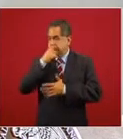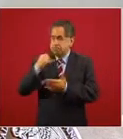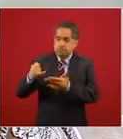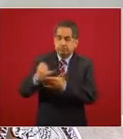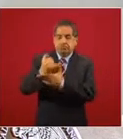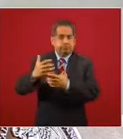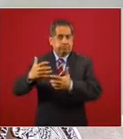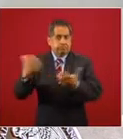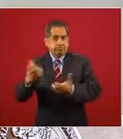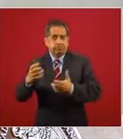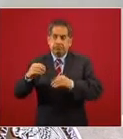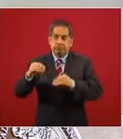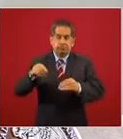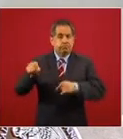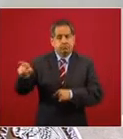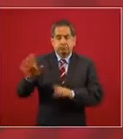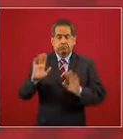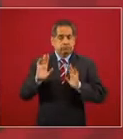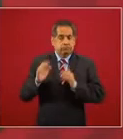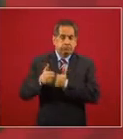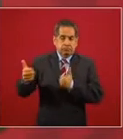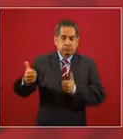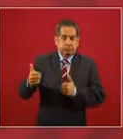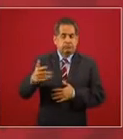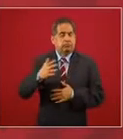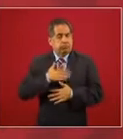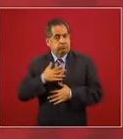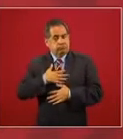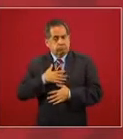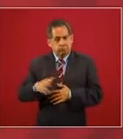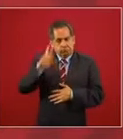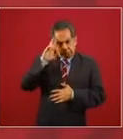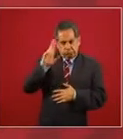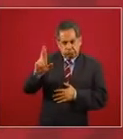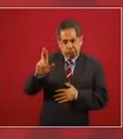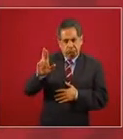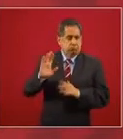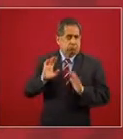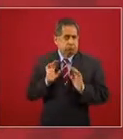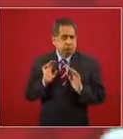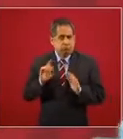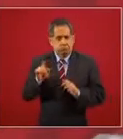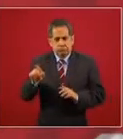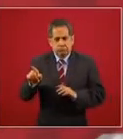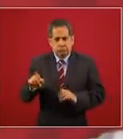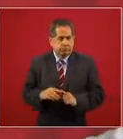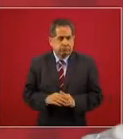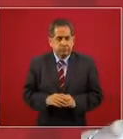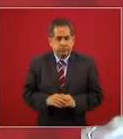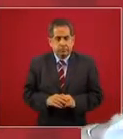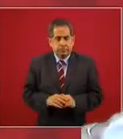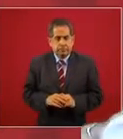entonces yo respeto la